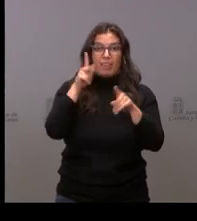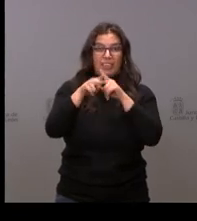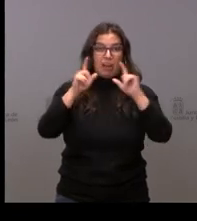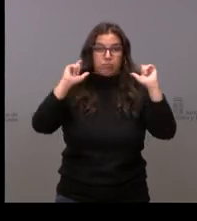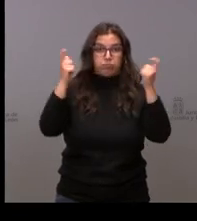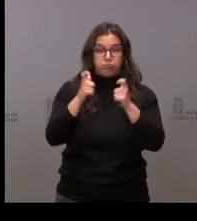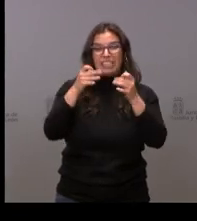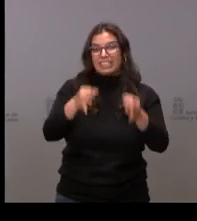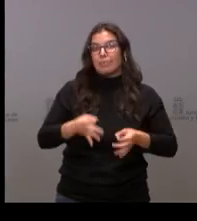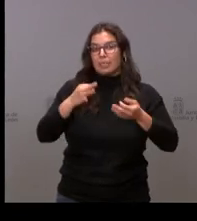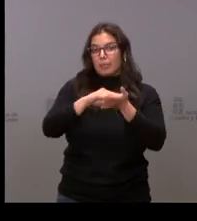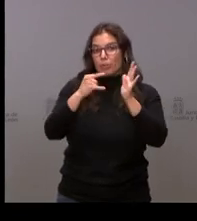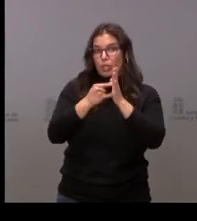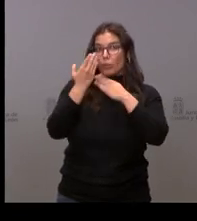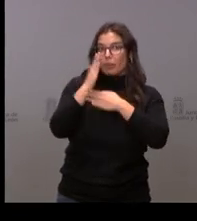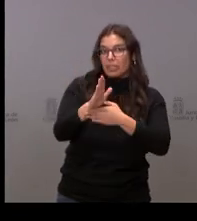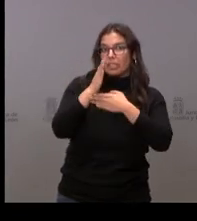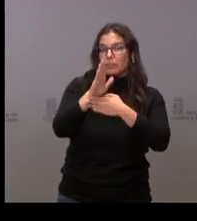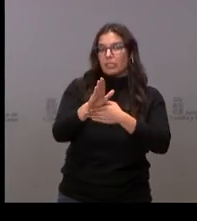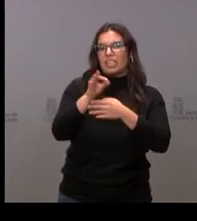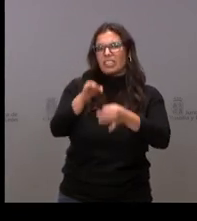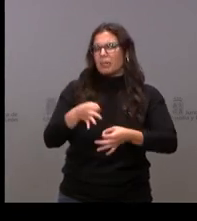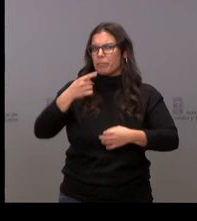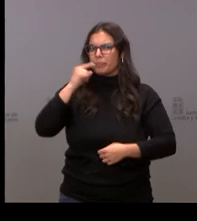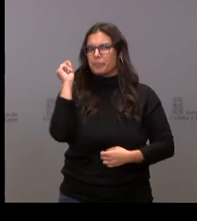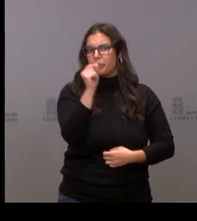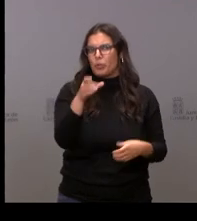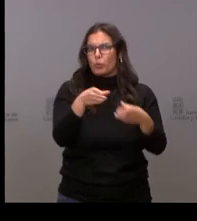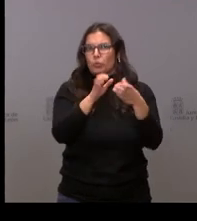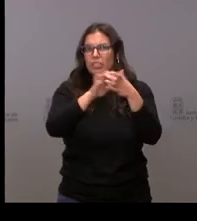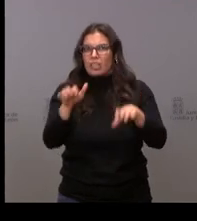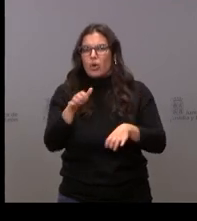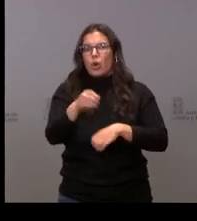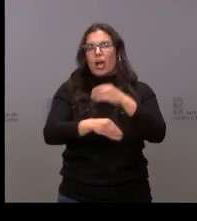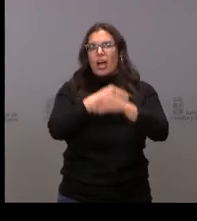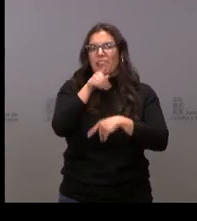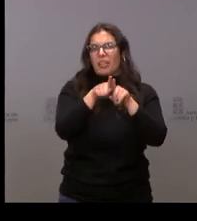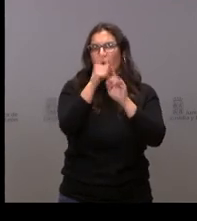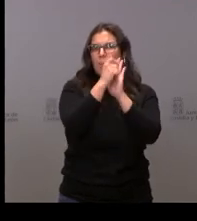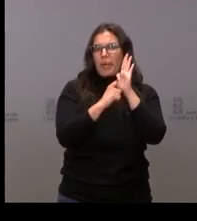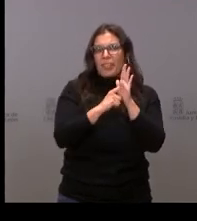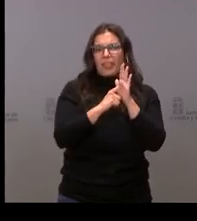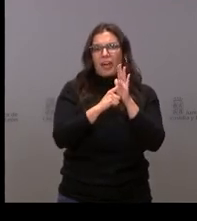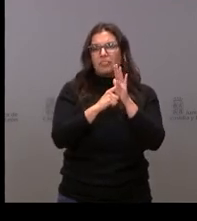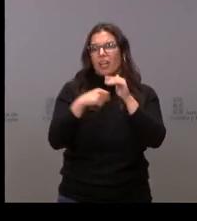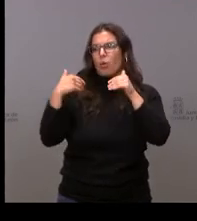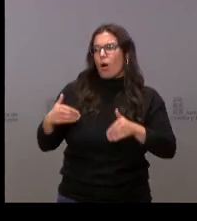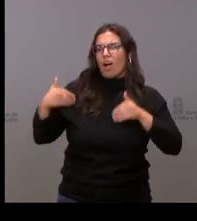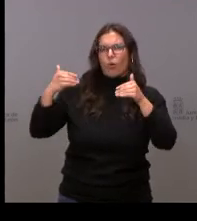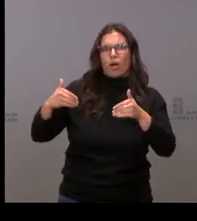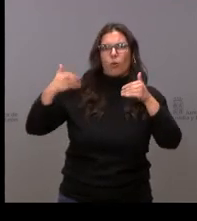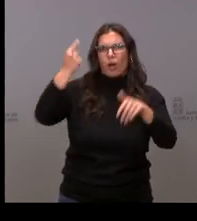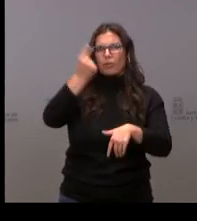proyectos de este tipo se ha acusado a la Junta de hacer una especie de cajón desastre con medidas que ya se arrastran de otros presupuestos